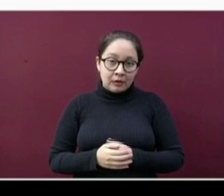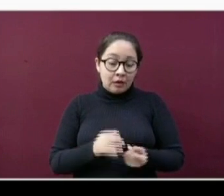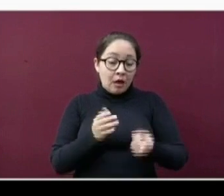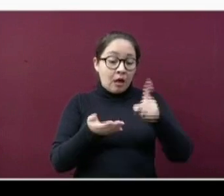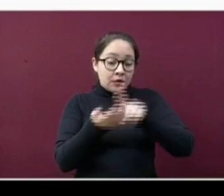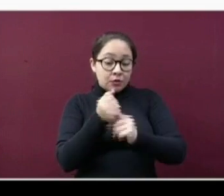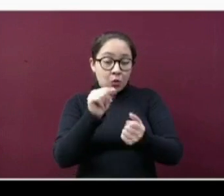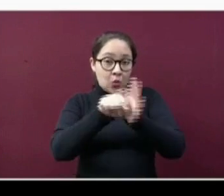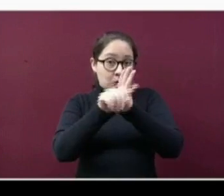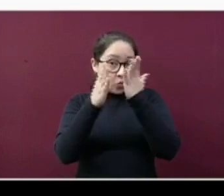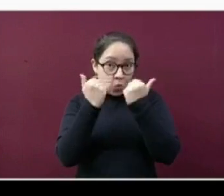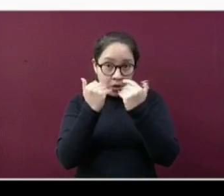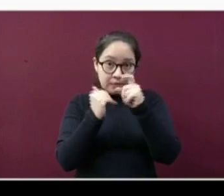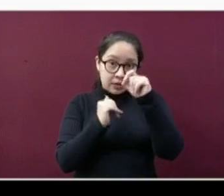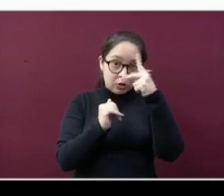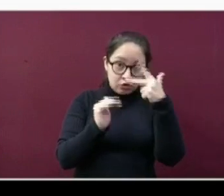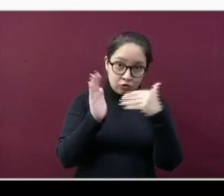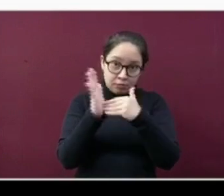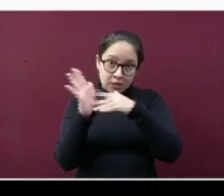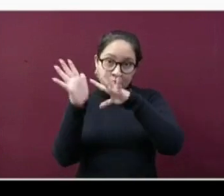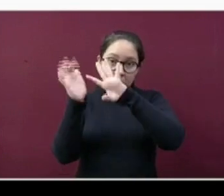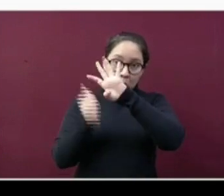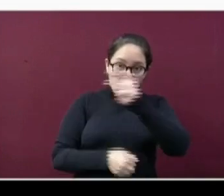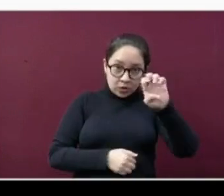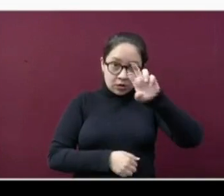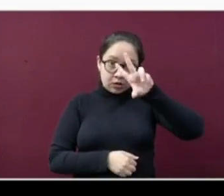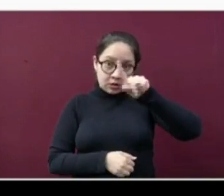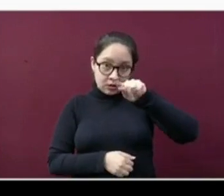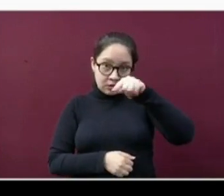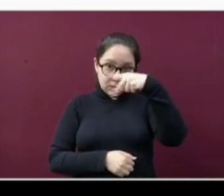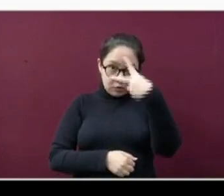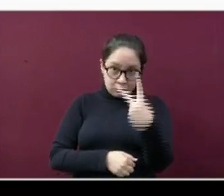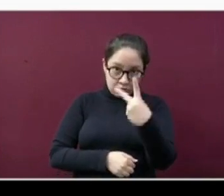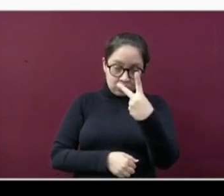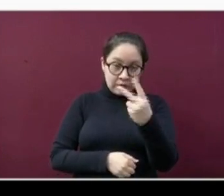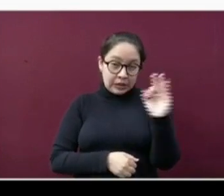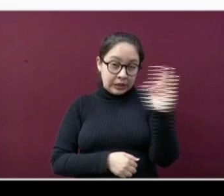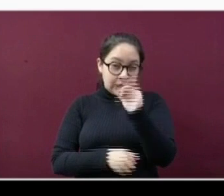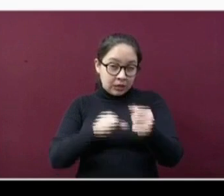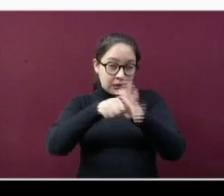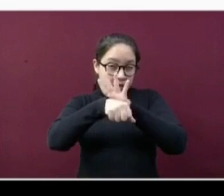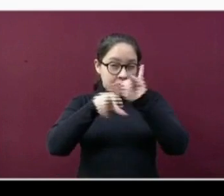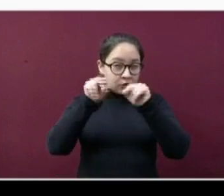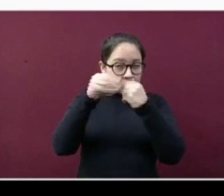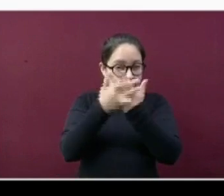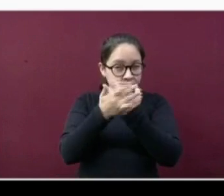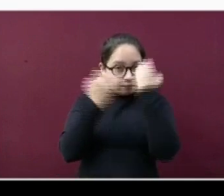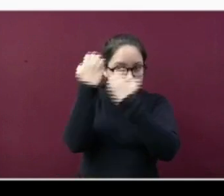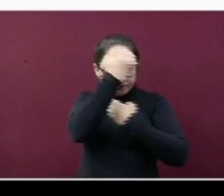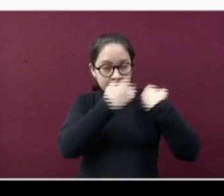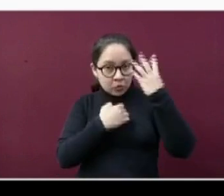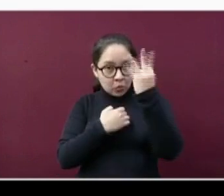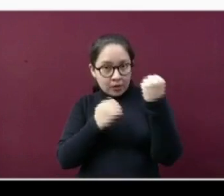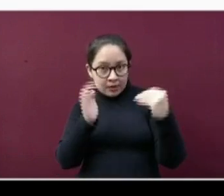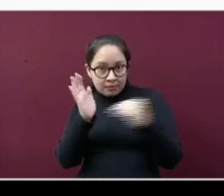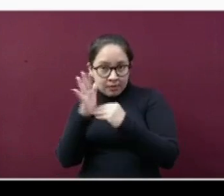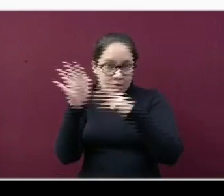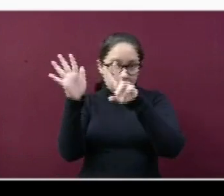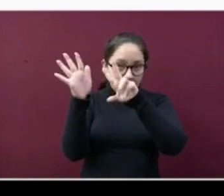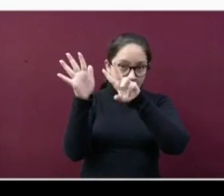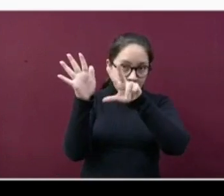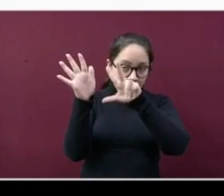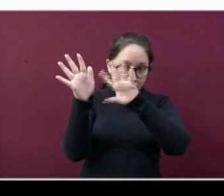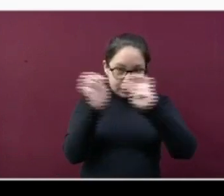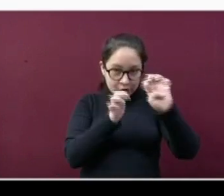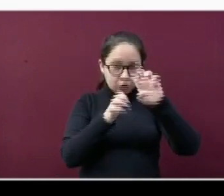resultado negativo 28.472 sospechosos 9.984